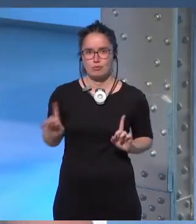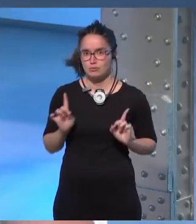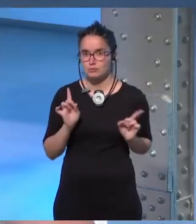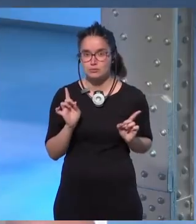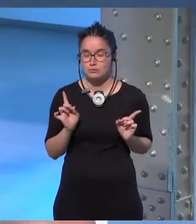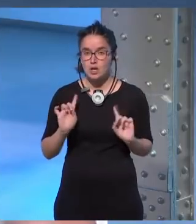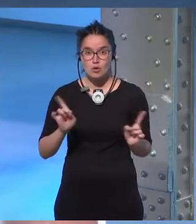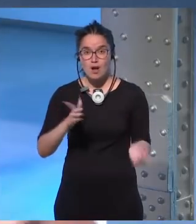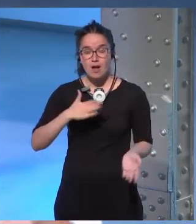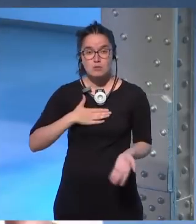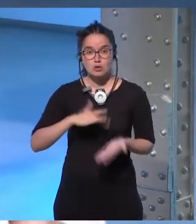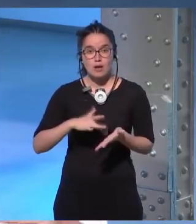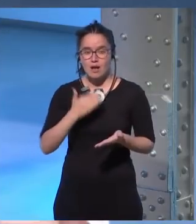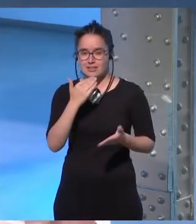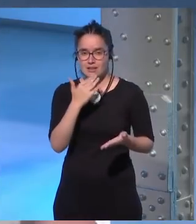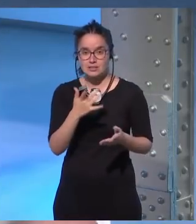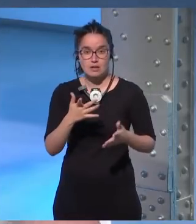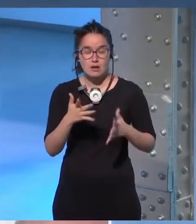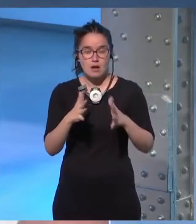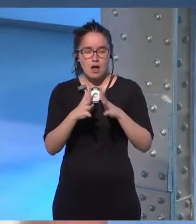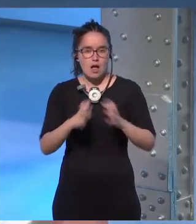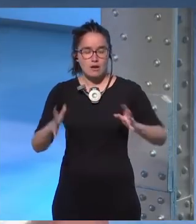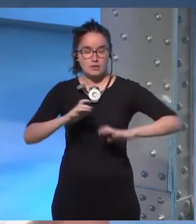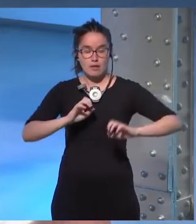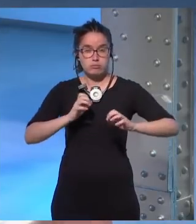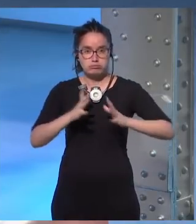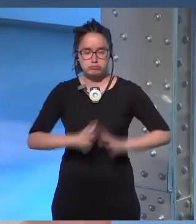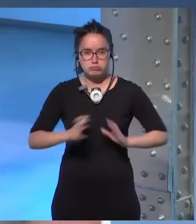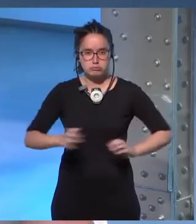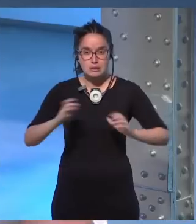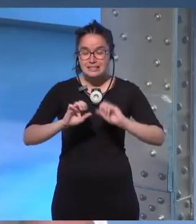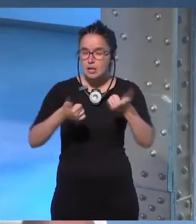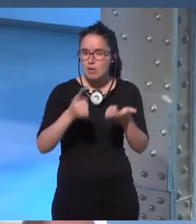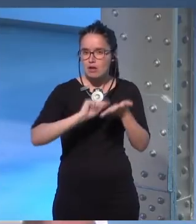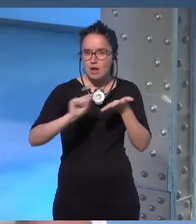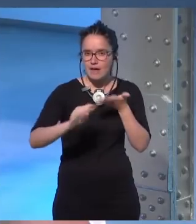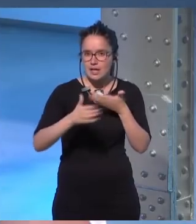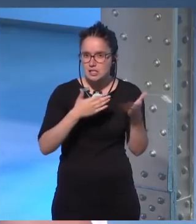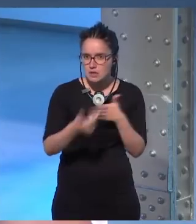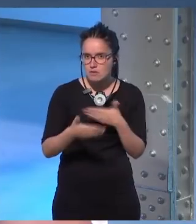eso a mí me provocó casi un ataque de ansiedad la primera vez que me dijeron algo así desde que empecé a escribir